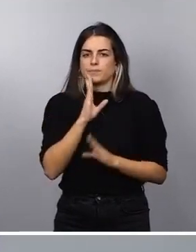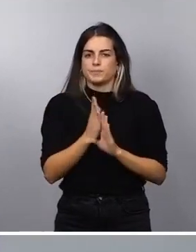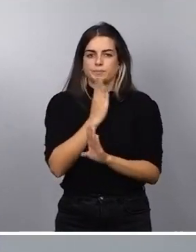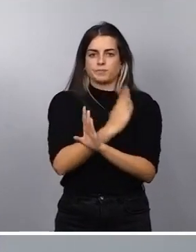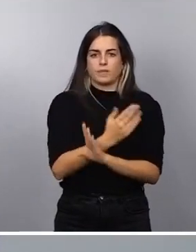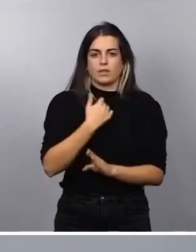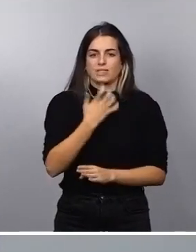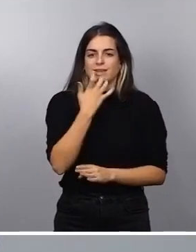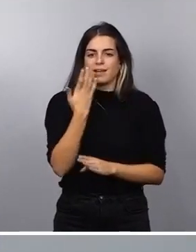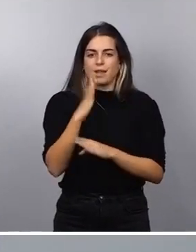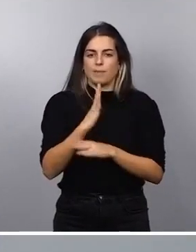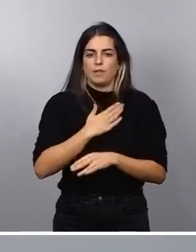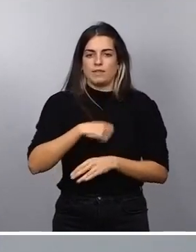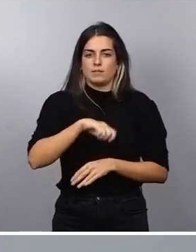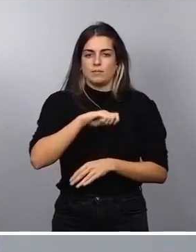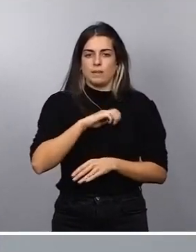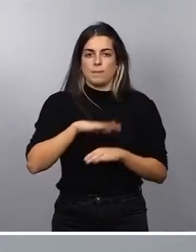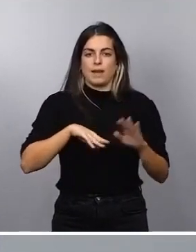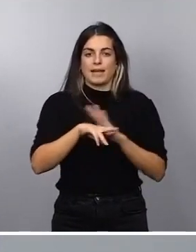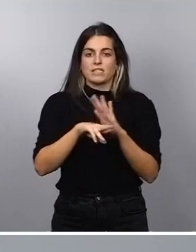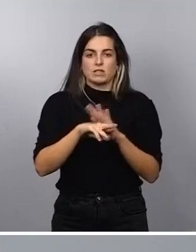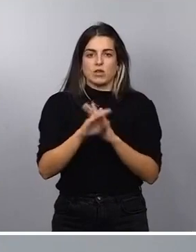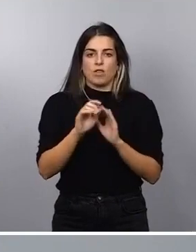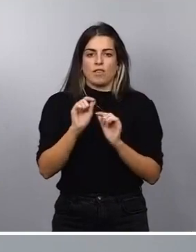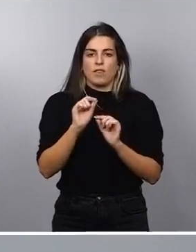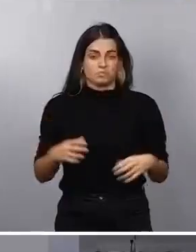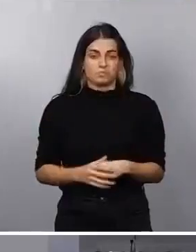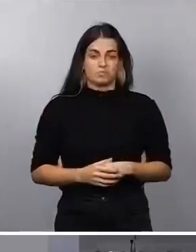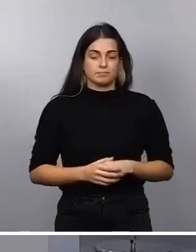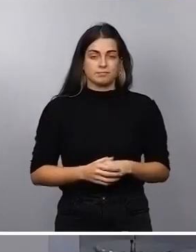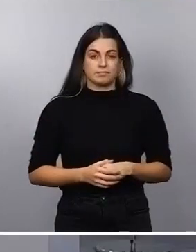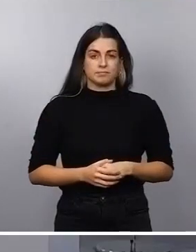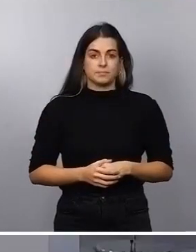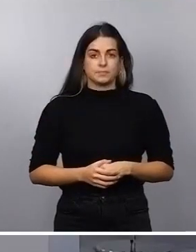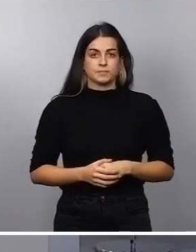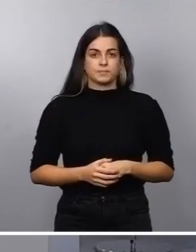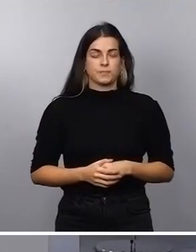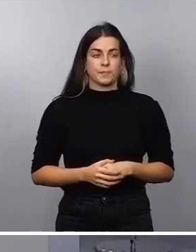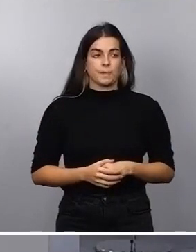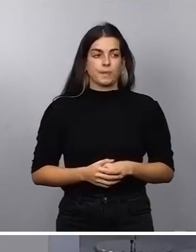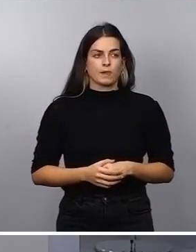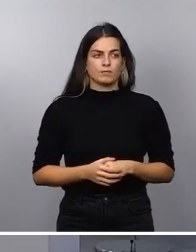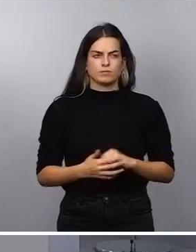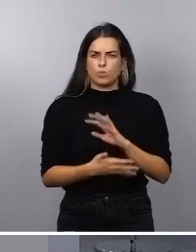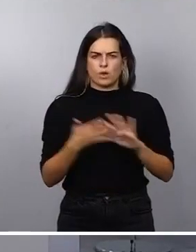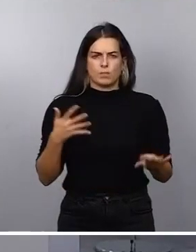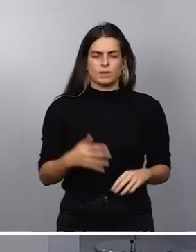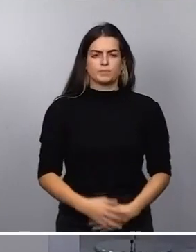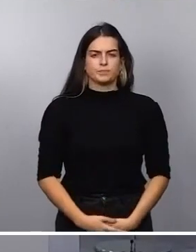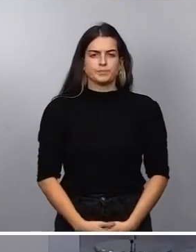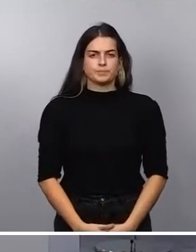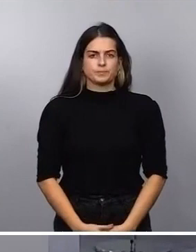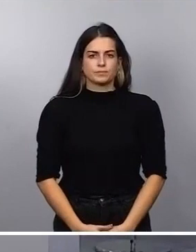la gestión de la pandemia y también en la gestión de la vacunación. Sí, muy rápidamente, dando por reproducido lo que he dicho,